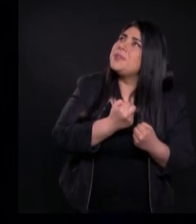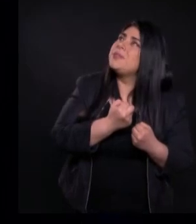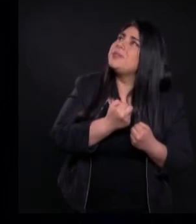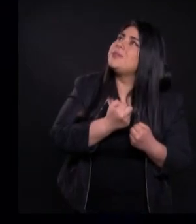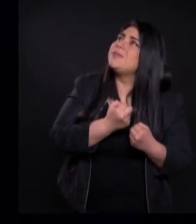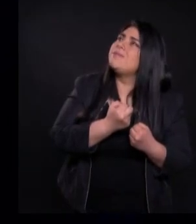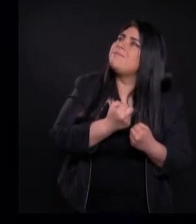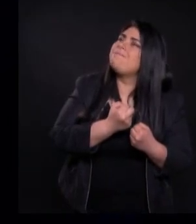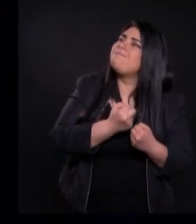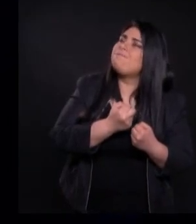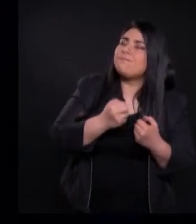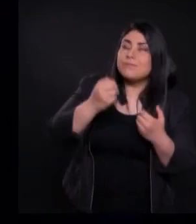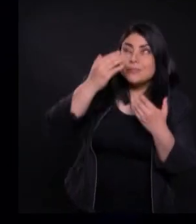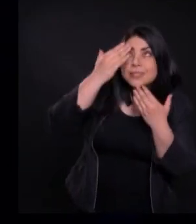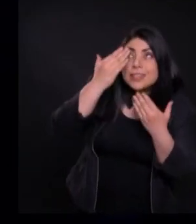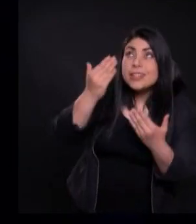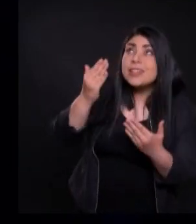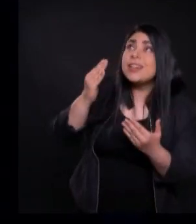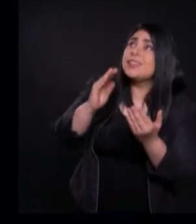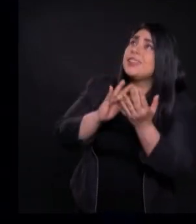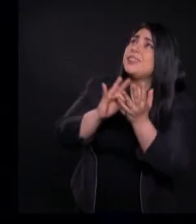Gracias Por dar Tu vida Jesús